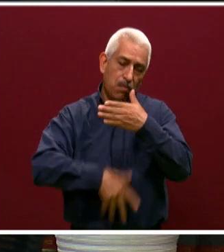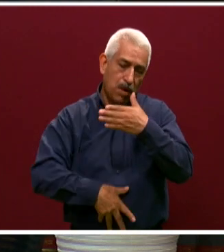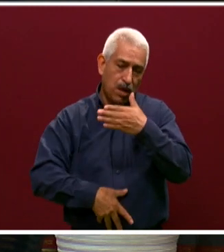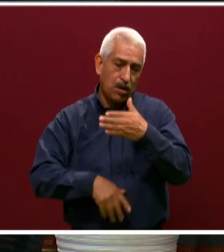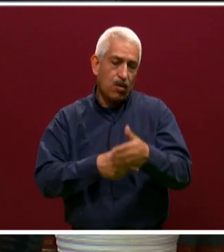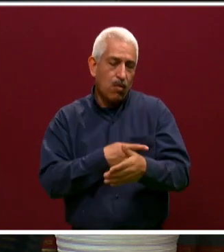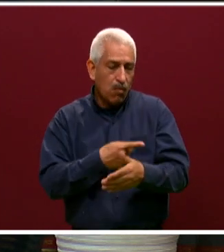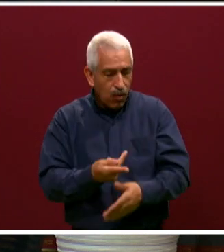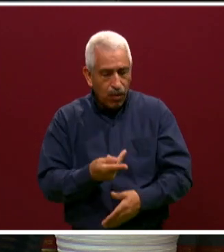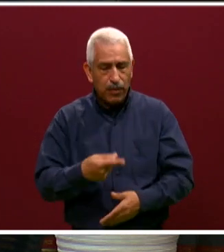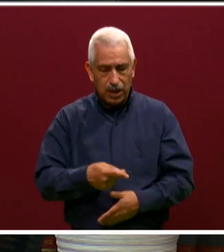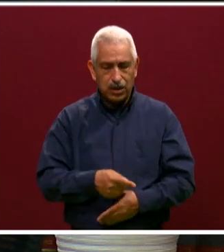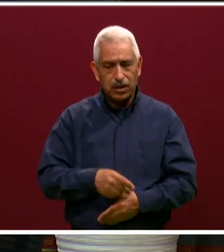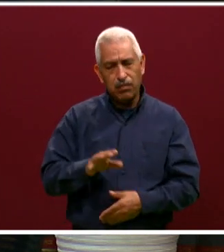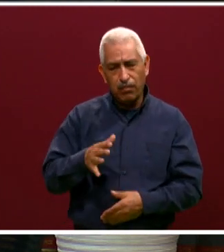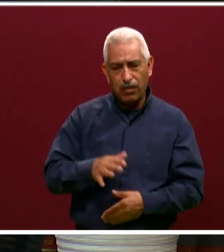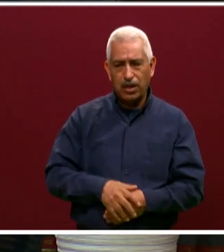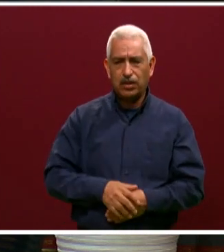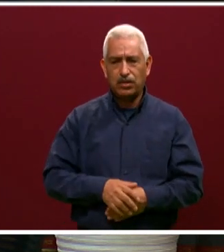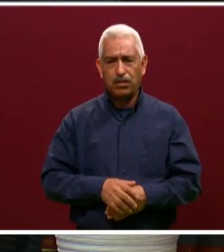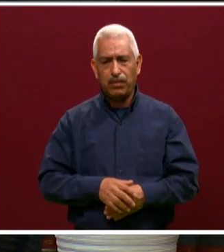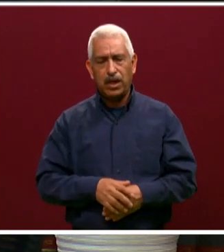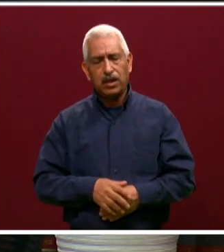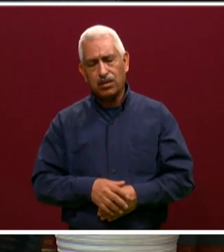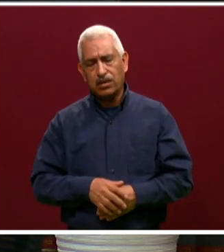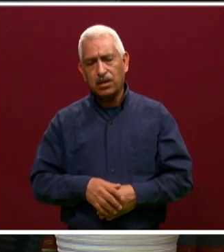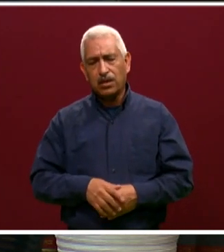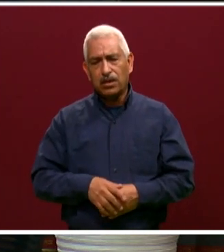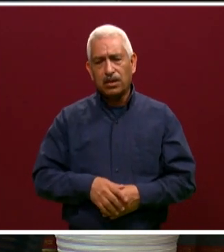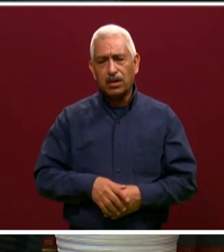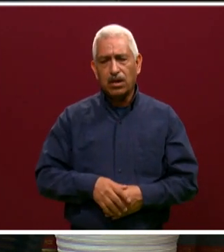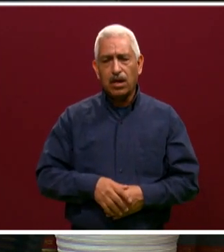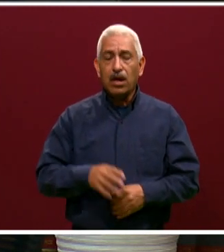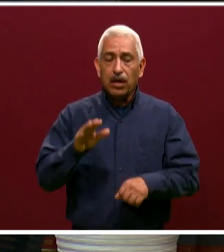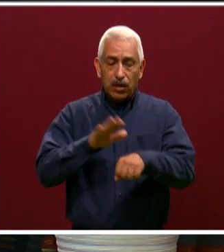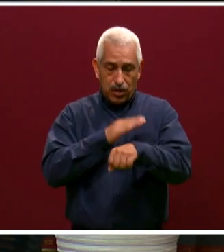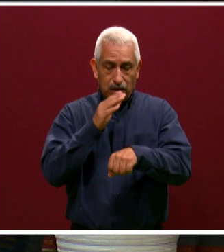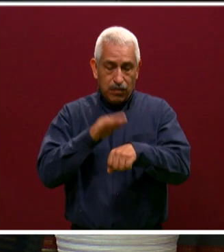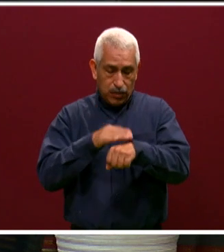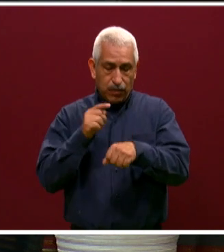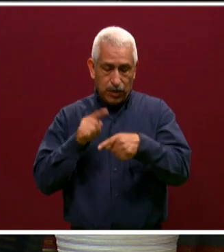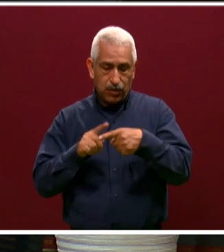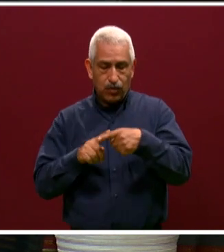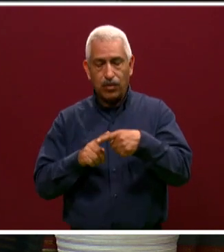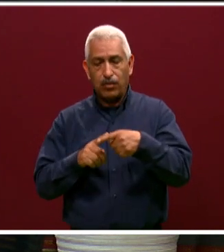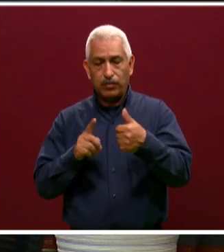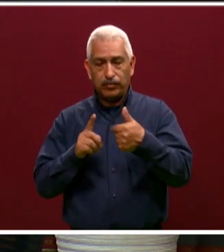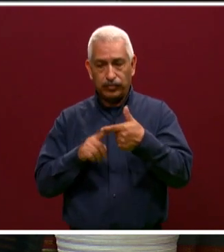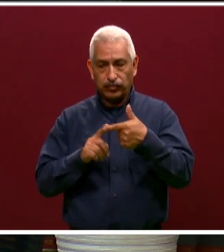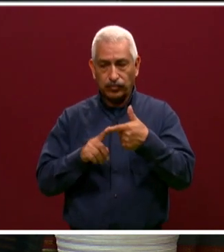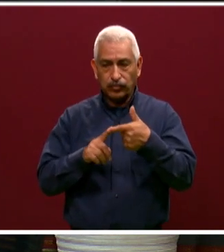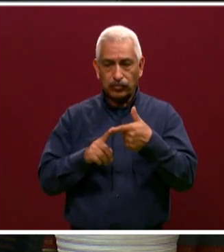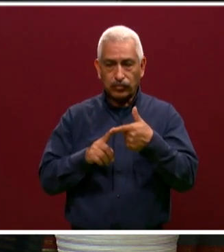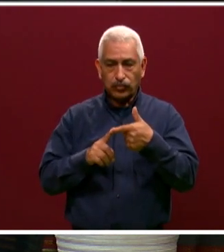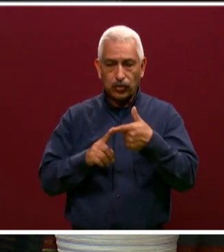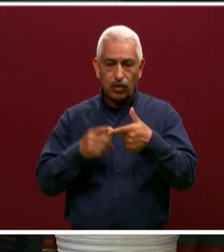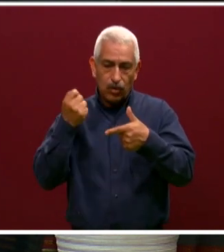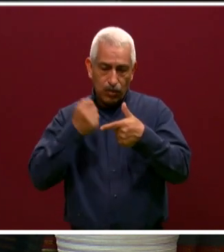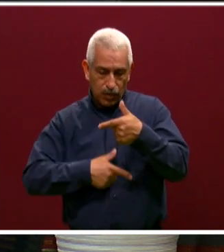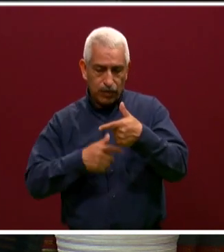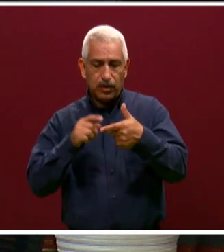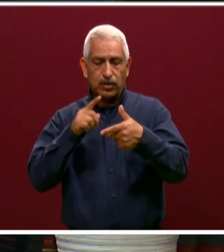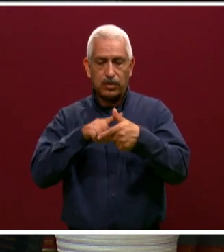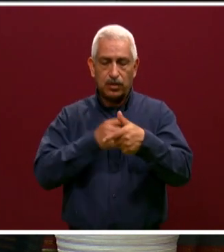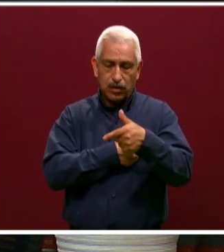matrícula que se ofrece. Sí, tenemos alumnos venciados por promedio de 8 para 9 y